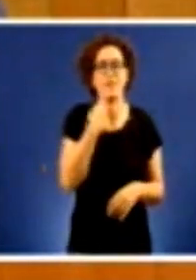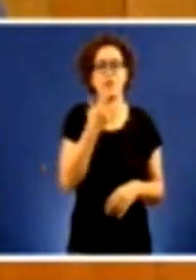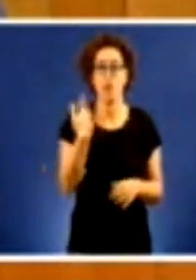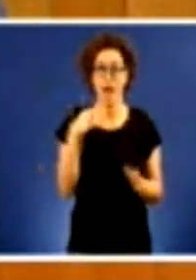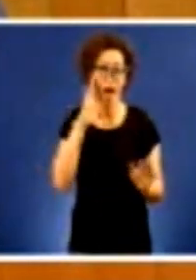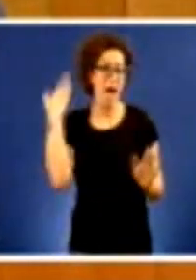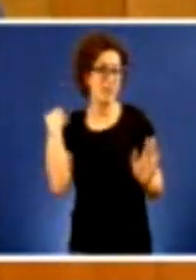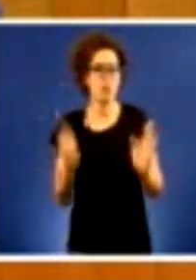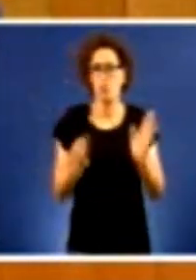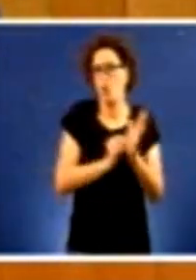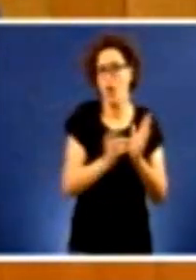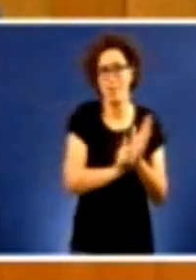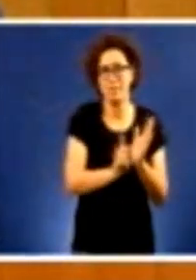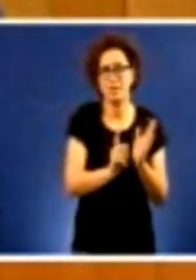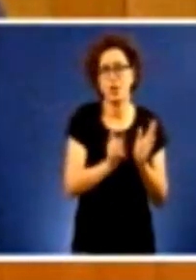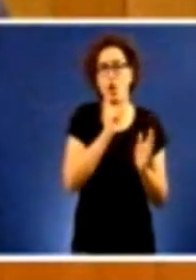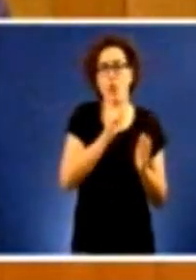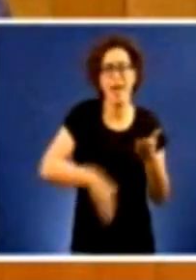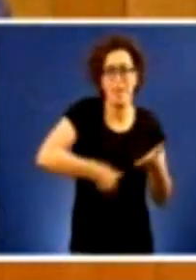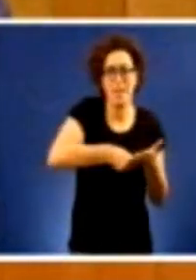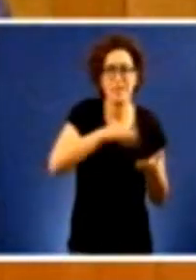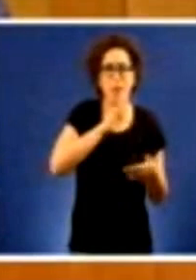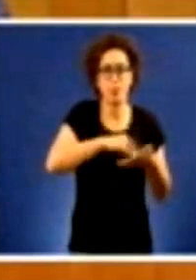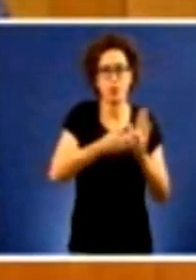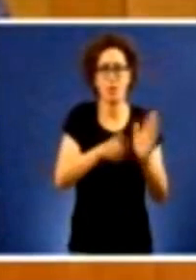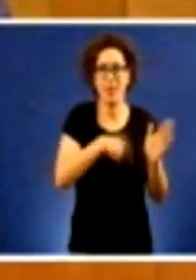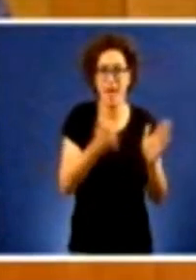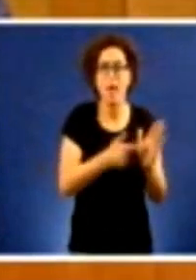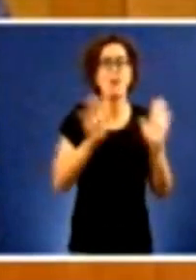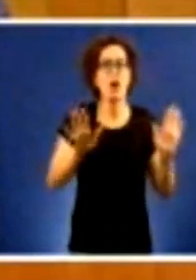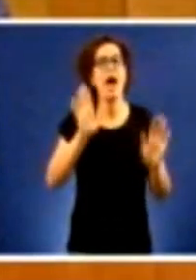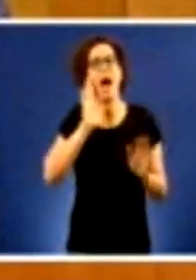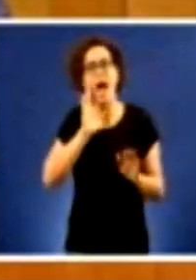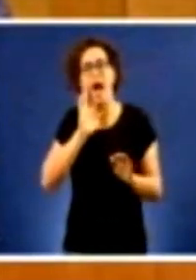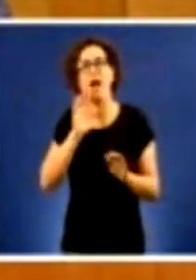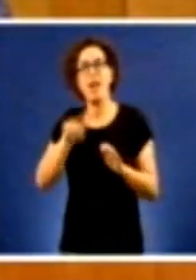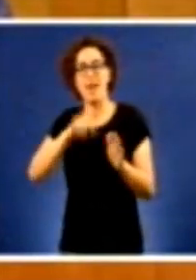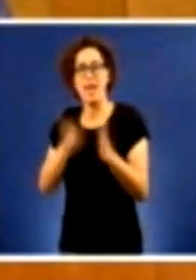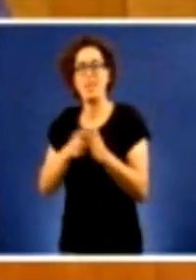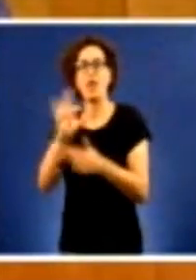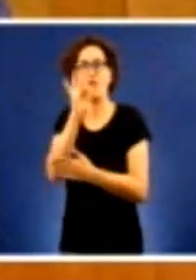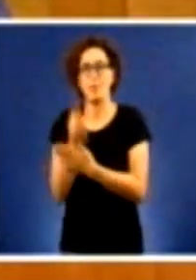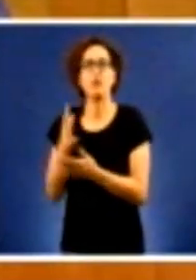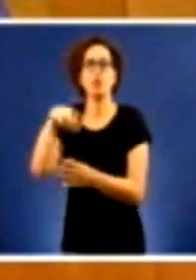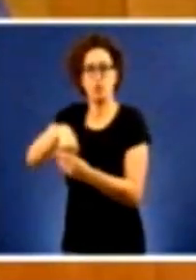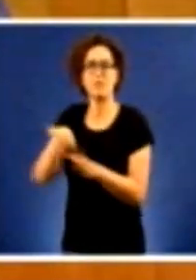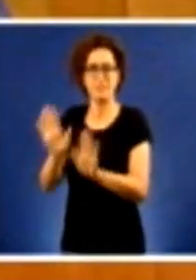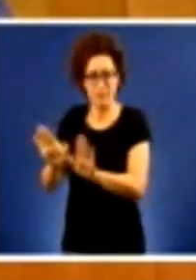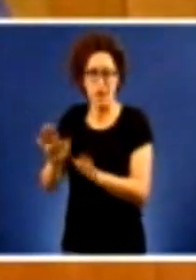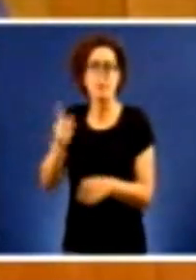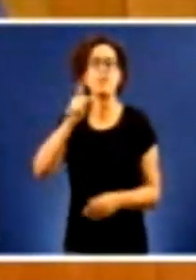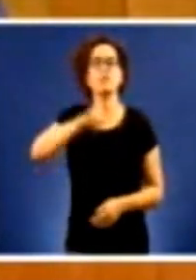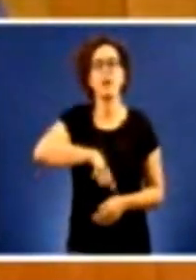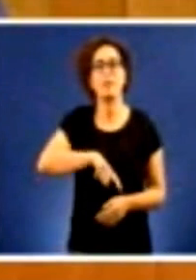como emenda neste proxecto de lei iba na lei de orzamentos e tamén